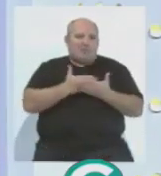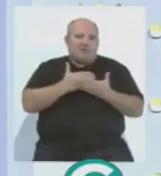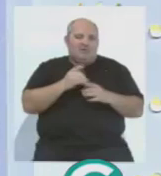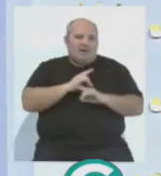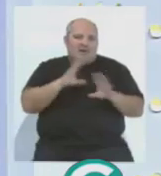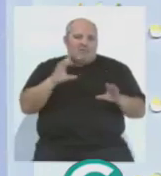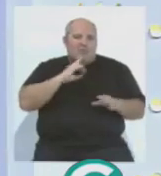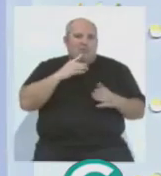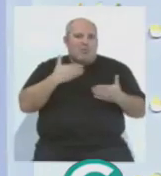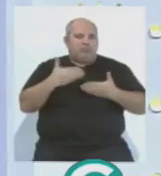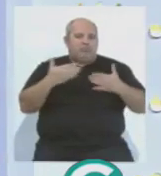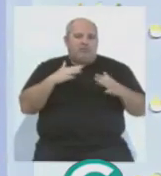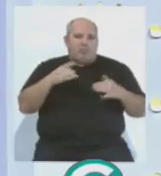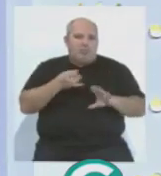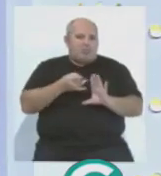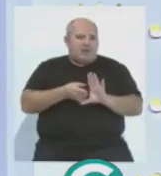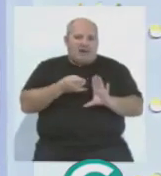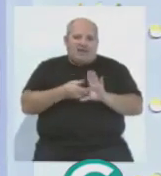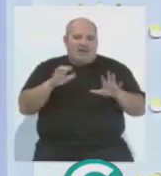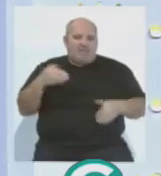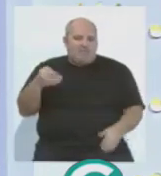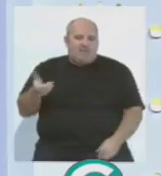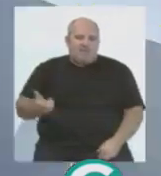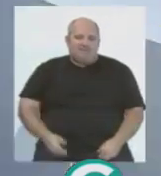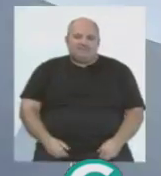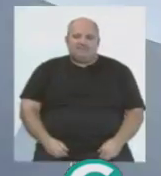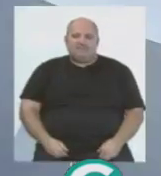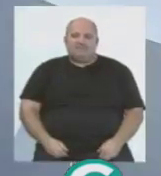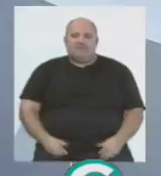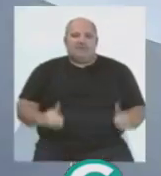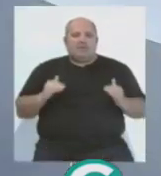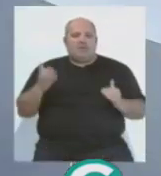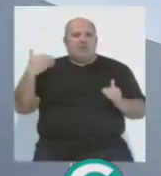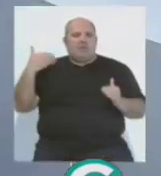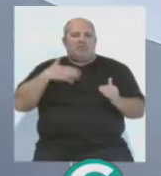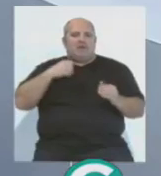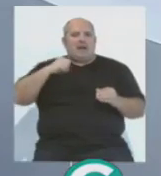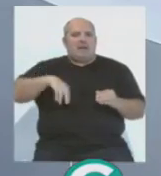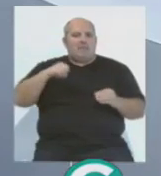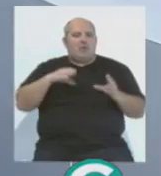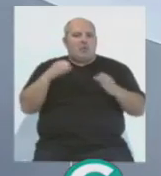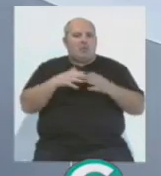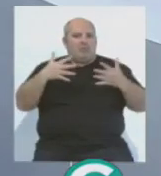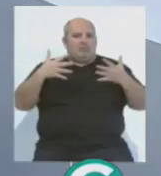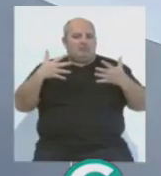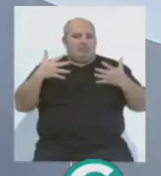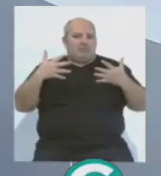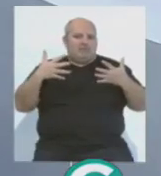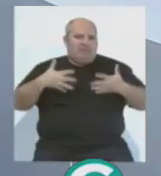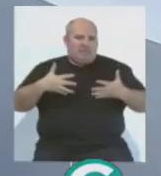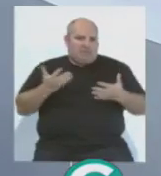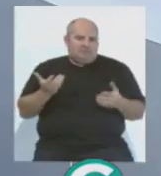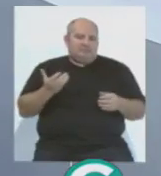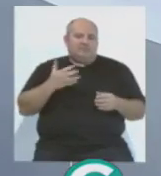a partido, que tienen toda la calidad que quiera aquellos, vamos. Claro, la temporada pasada, campeón del grupo décimo con Mere,